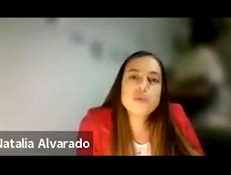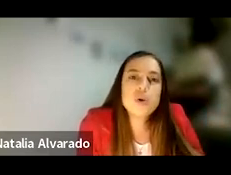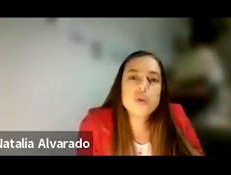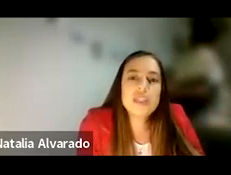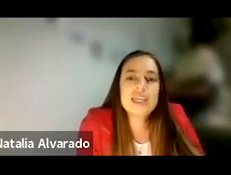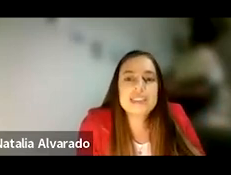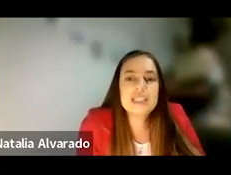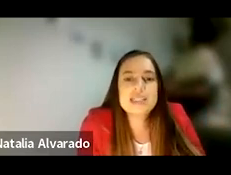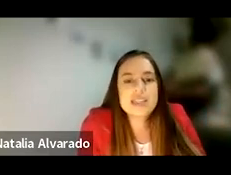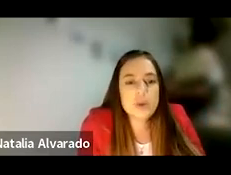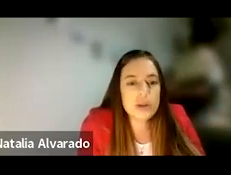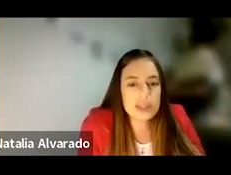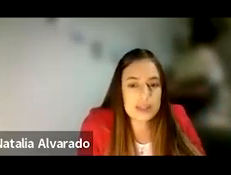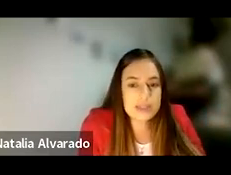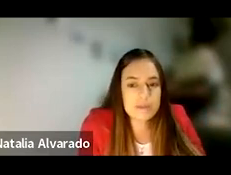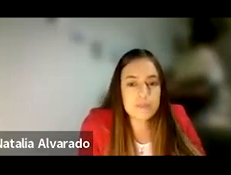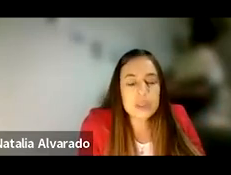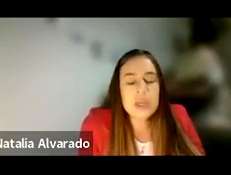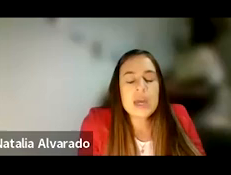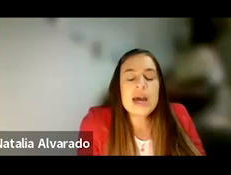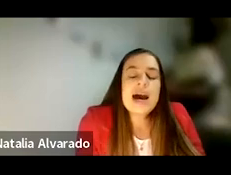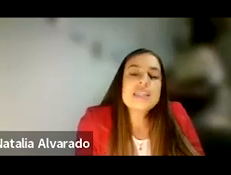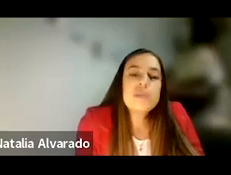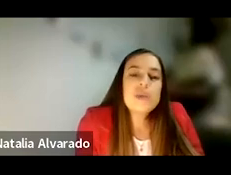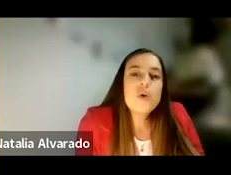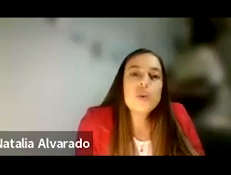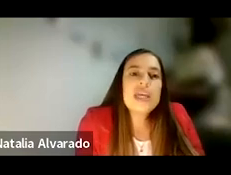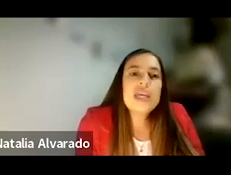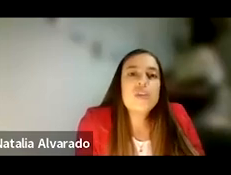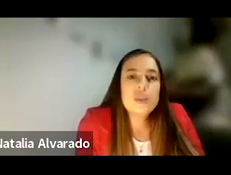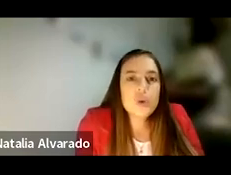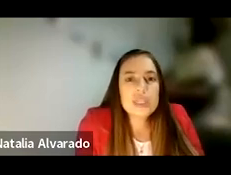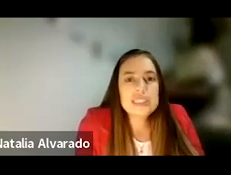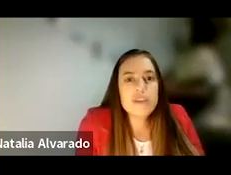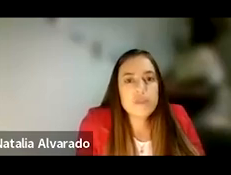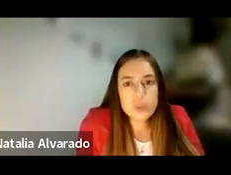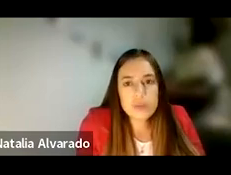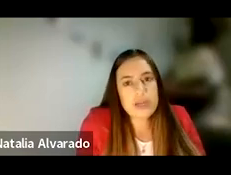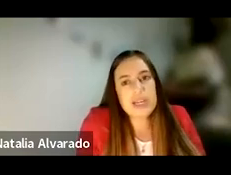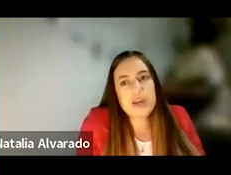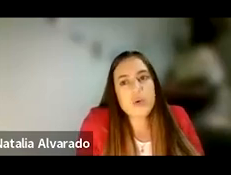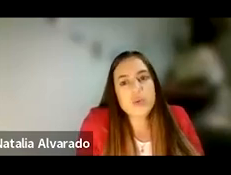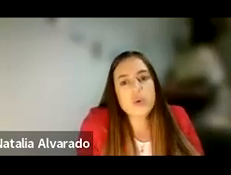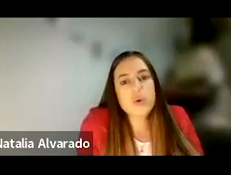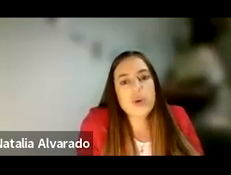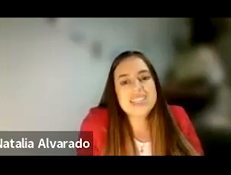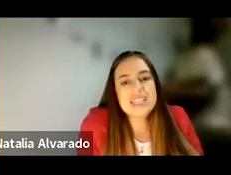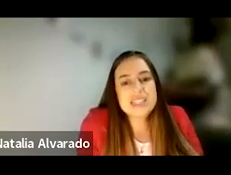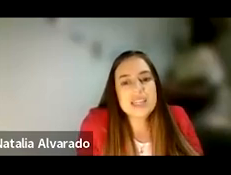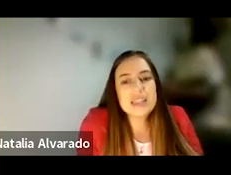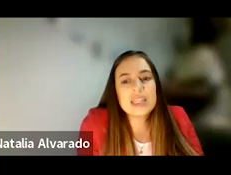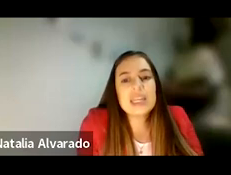en función de estas desigualdades. Asimismo, otro de los factores que influyen para que el acoso